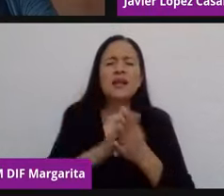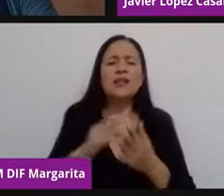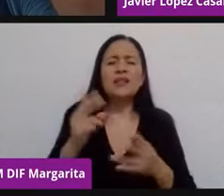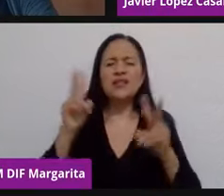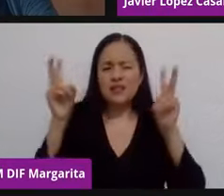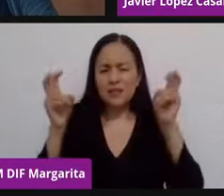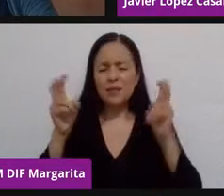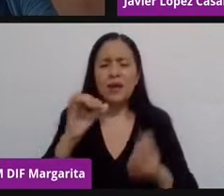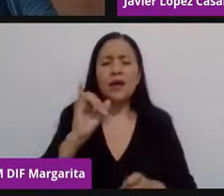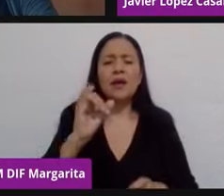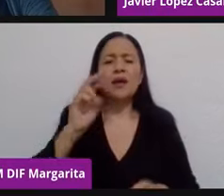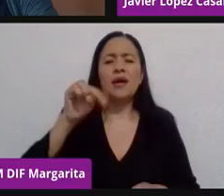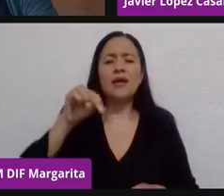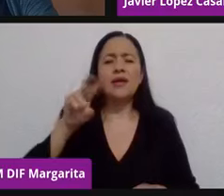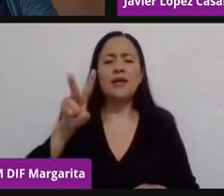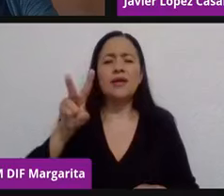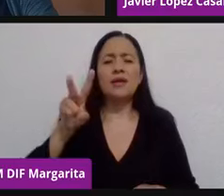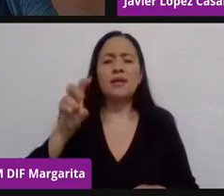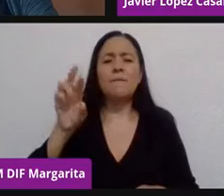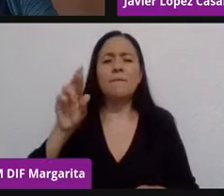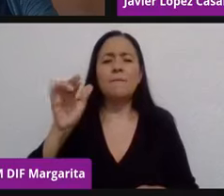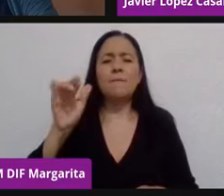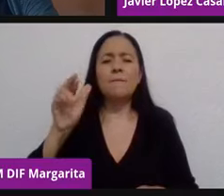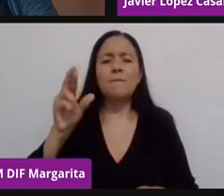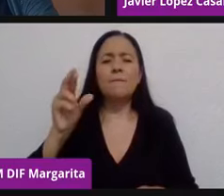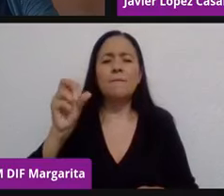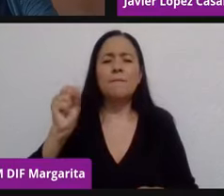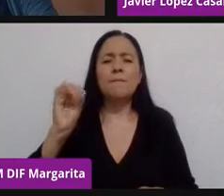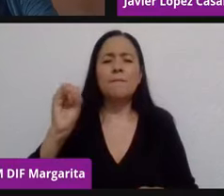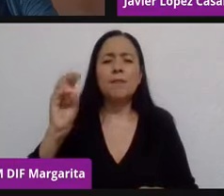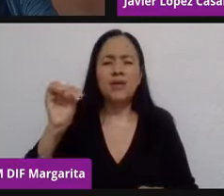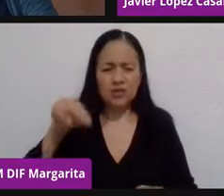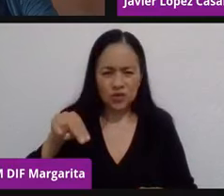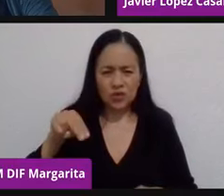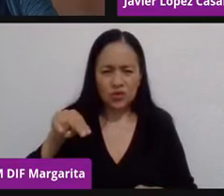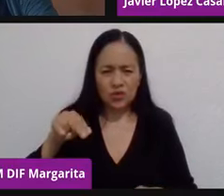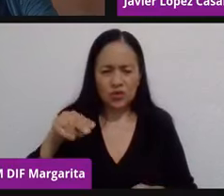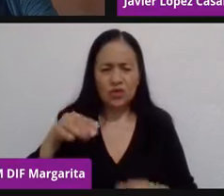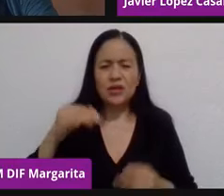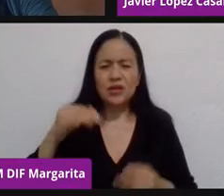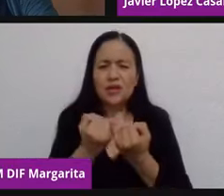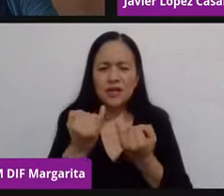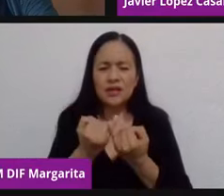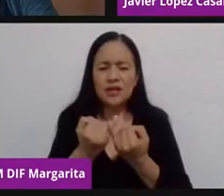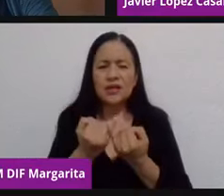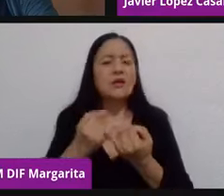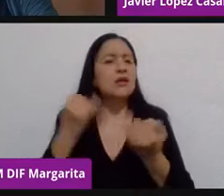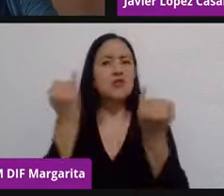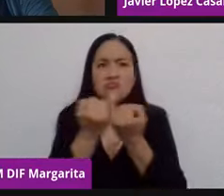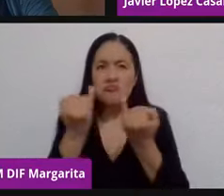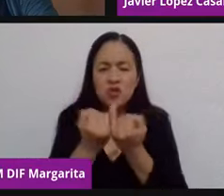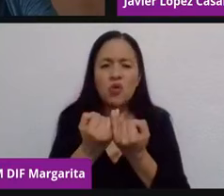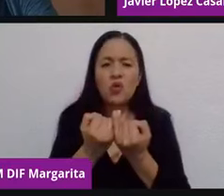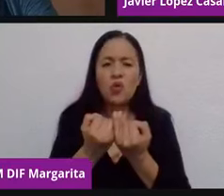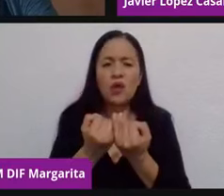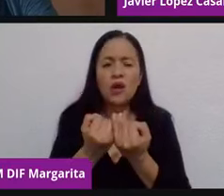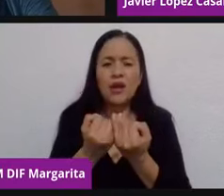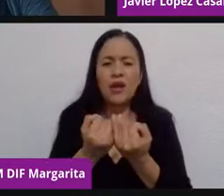va y eso va de por medio y es invertir en las futuras generaciones, es invertir en los ecosistemas, es invertir para